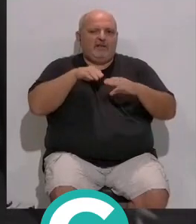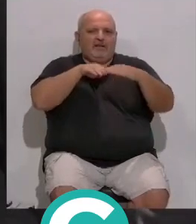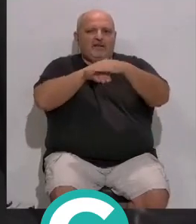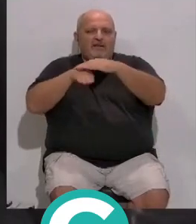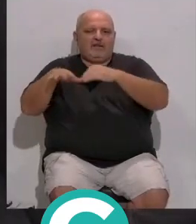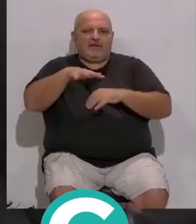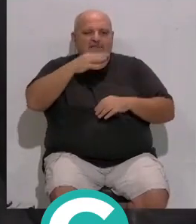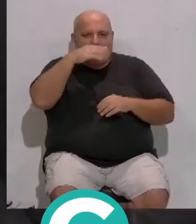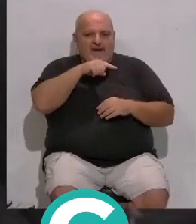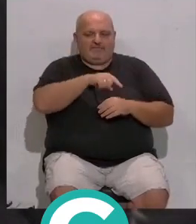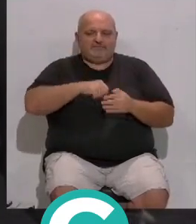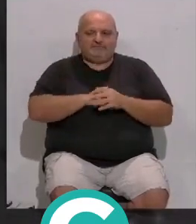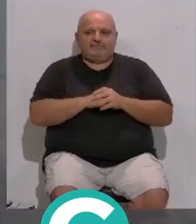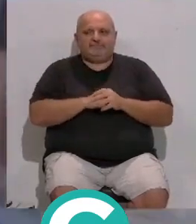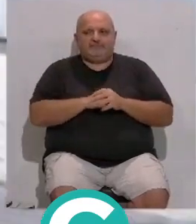de Pelagatos en Chiclana.